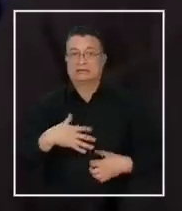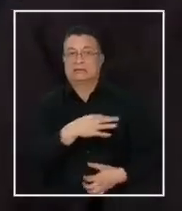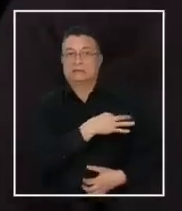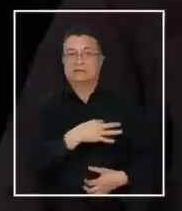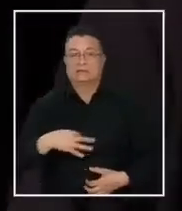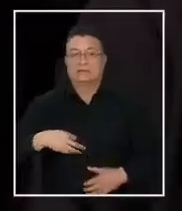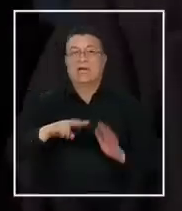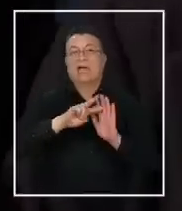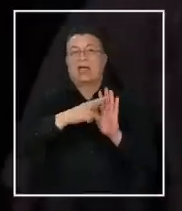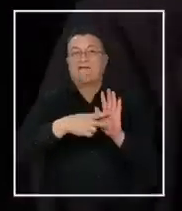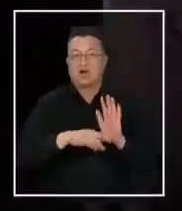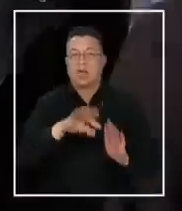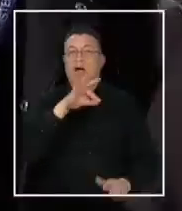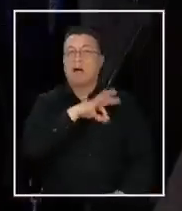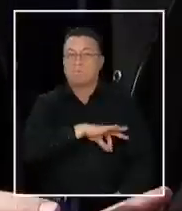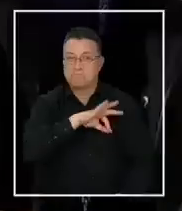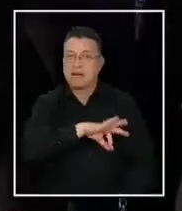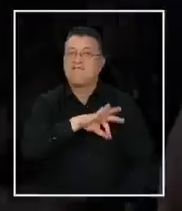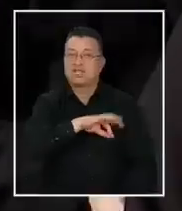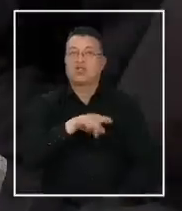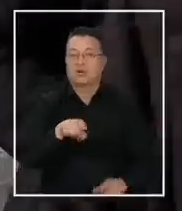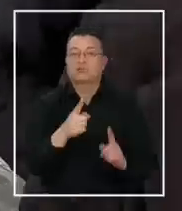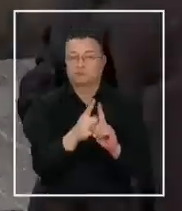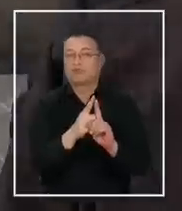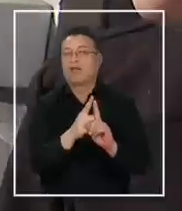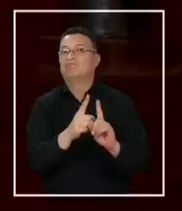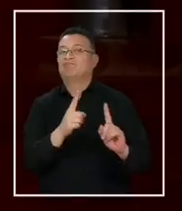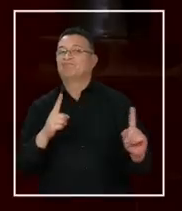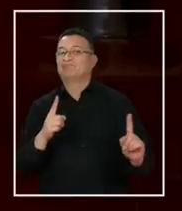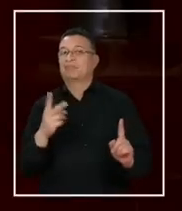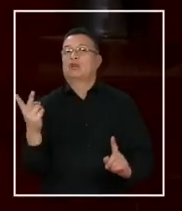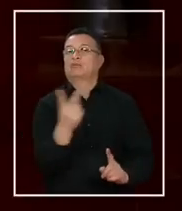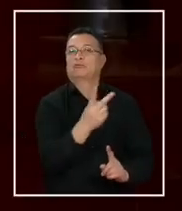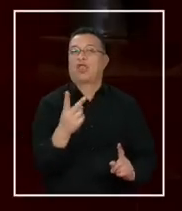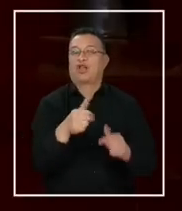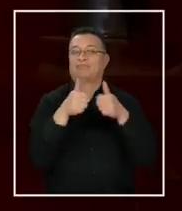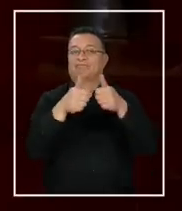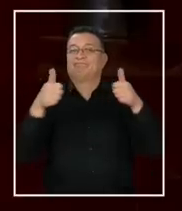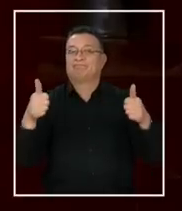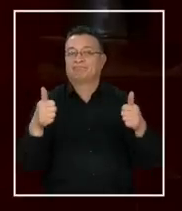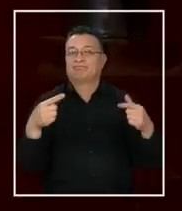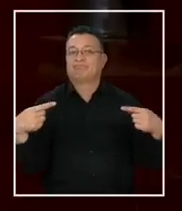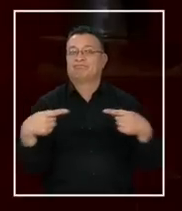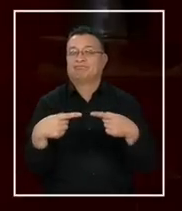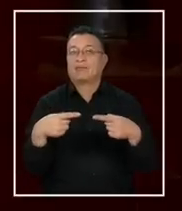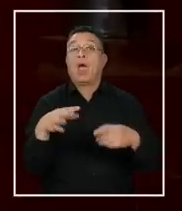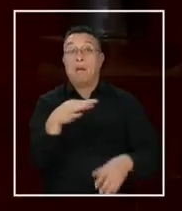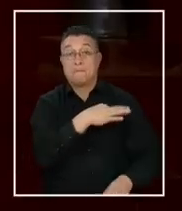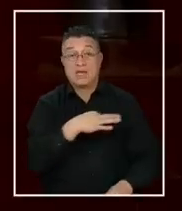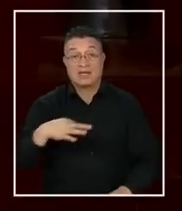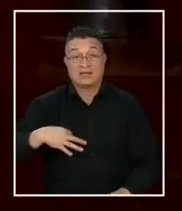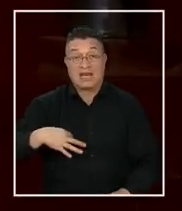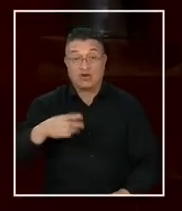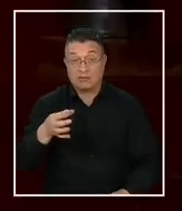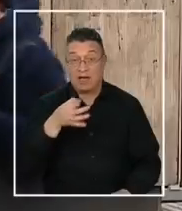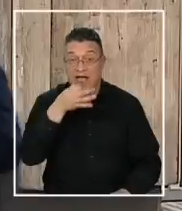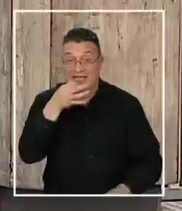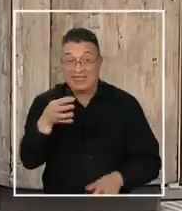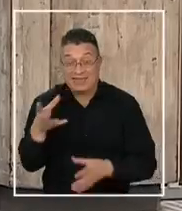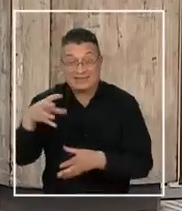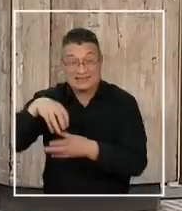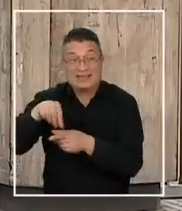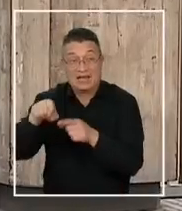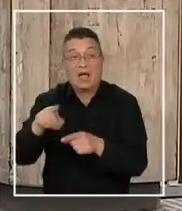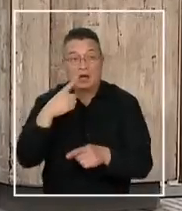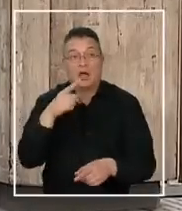la reforma previsional habrían generado el distanciamiento entre ambas autoridades, aunque desde el Ministerio aseguran que el motivo del adiós